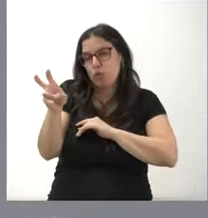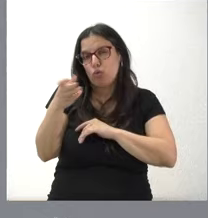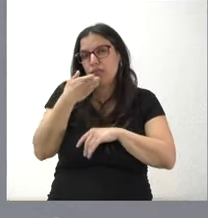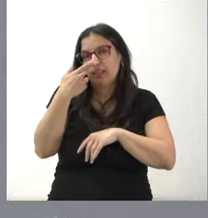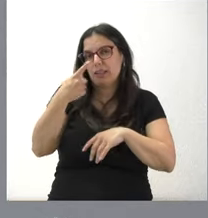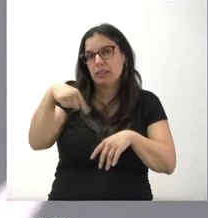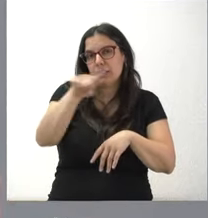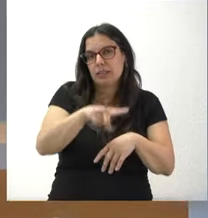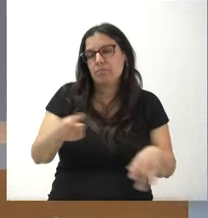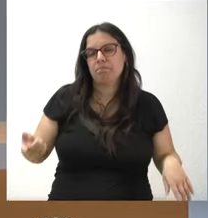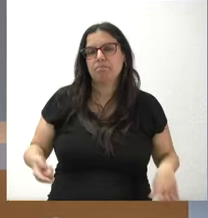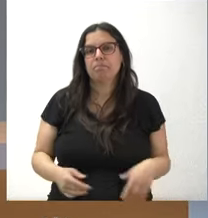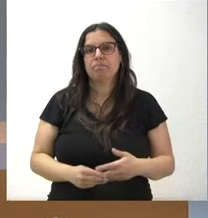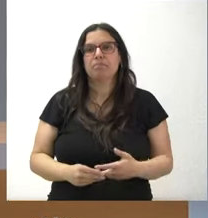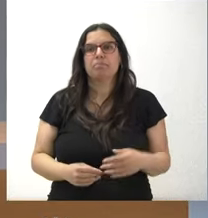de su interés.